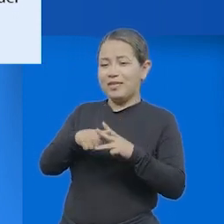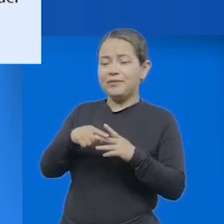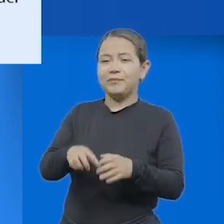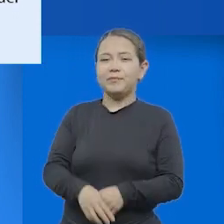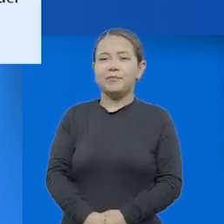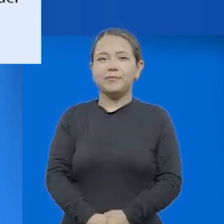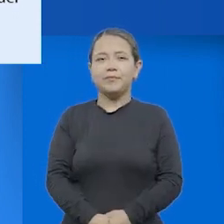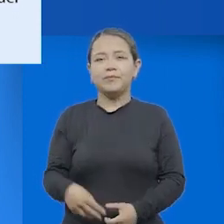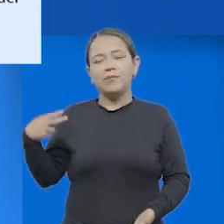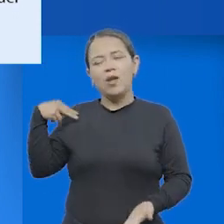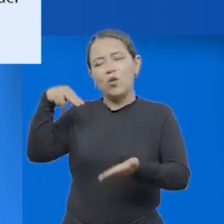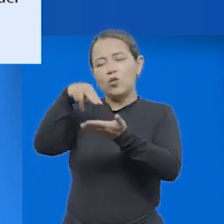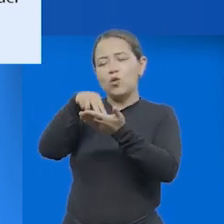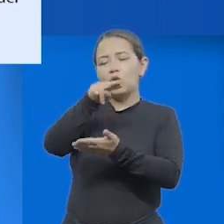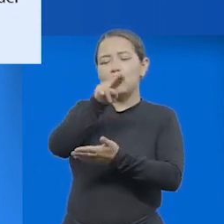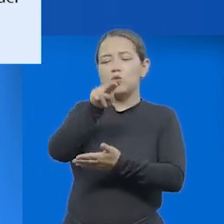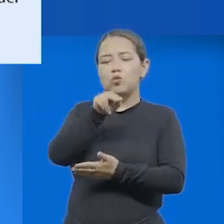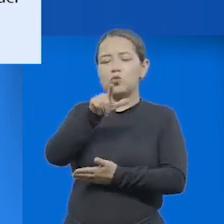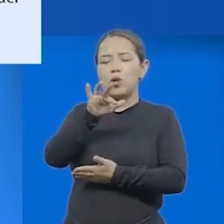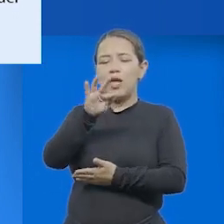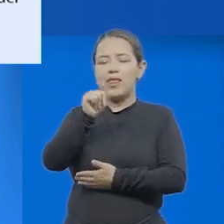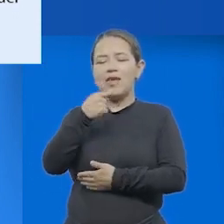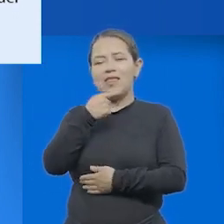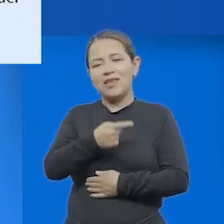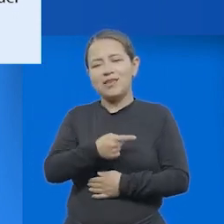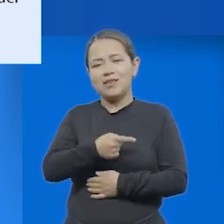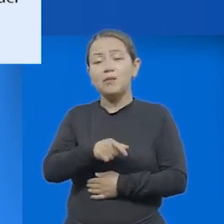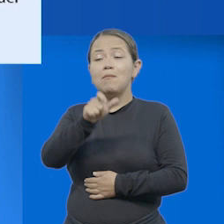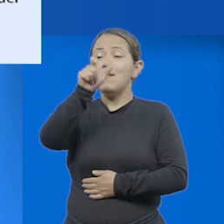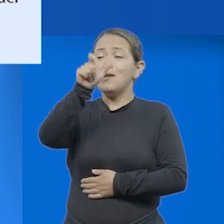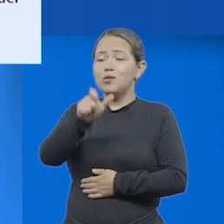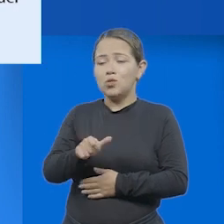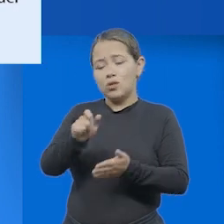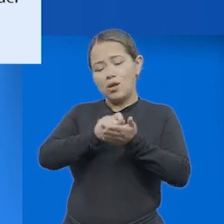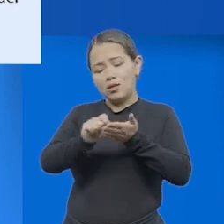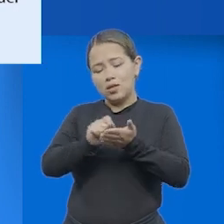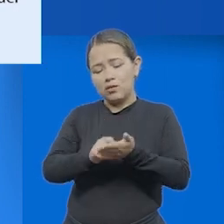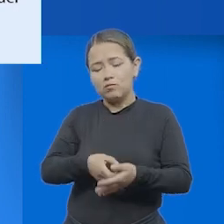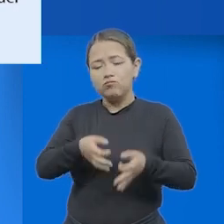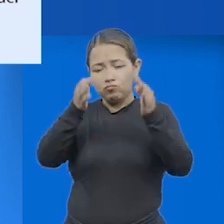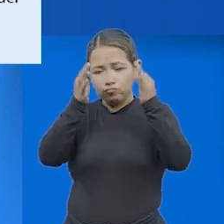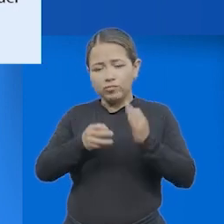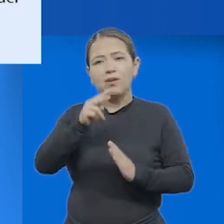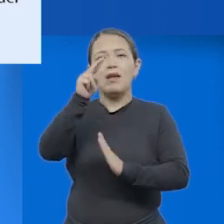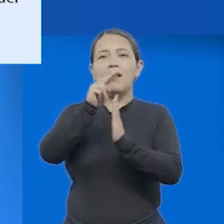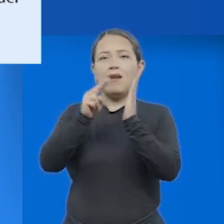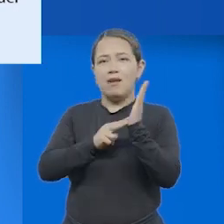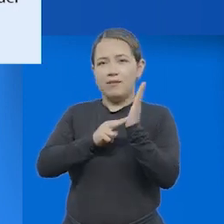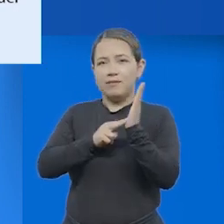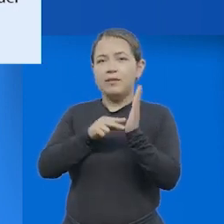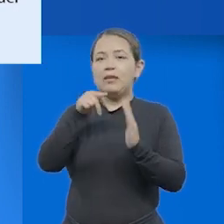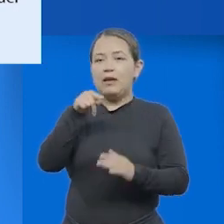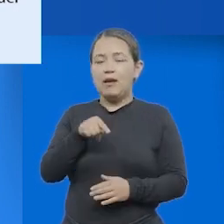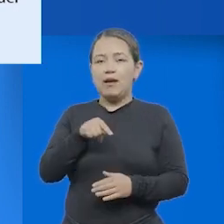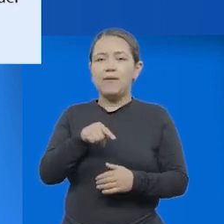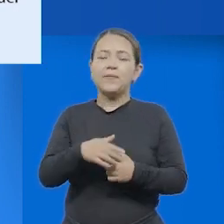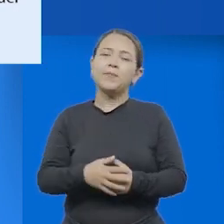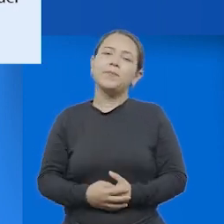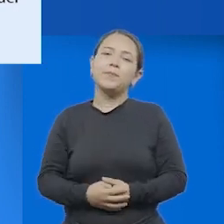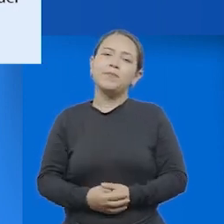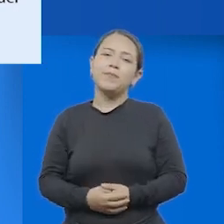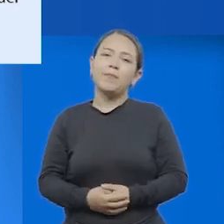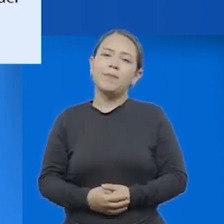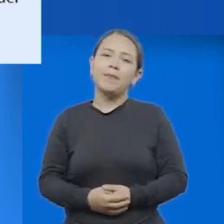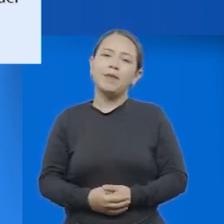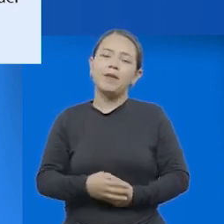taller. Y aquí tenemos a Stanislav Zuleta, quien dice, solo quien escribe realmente lee. A partir de allí